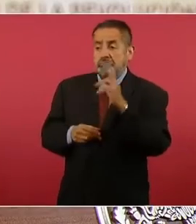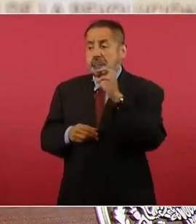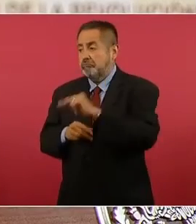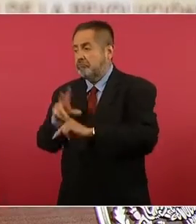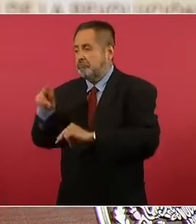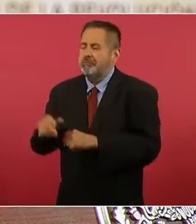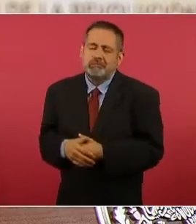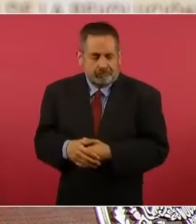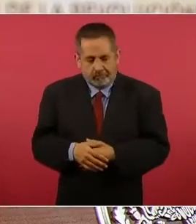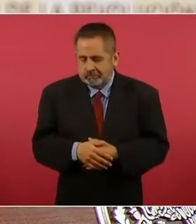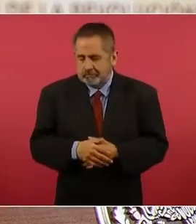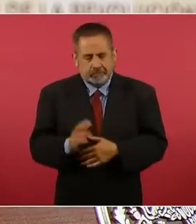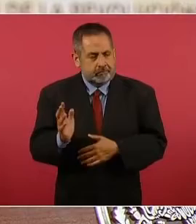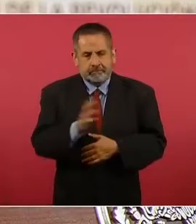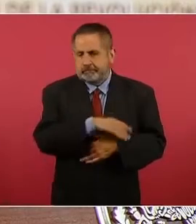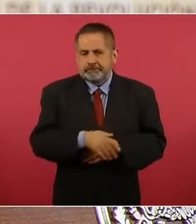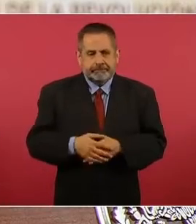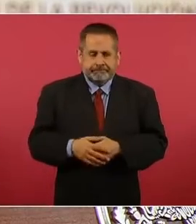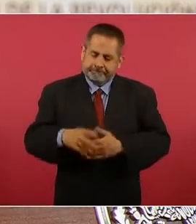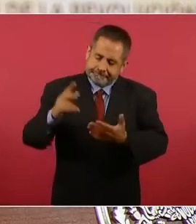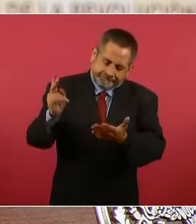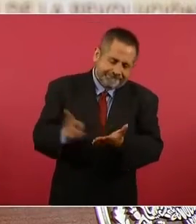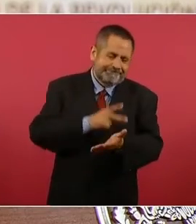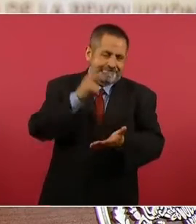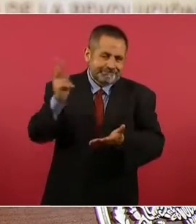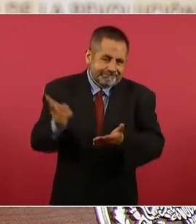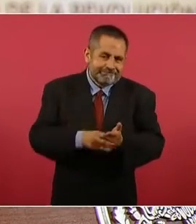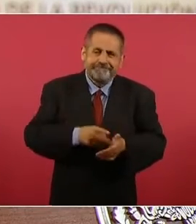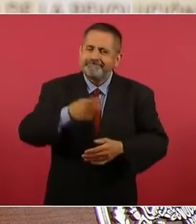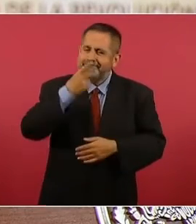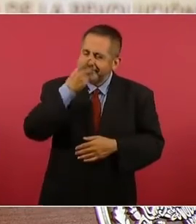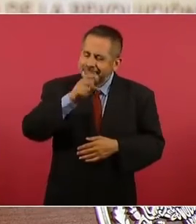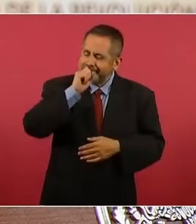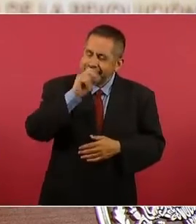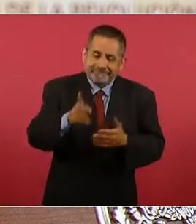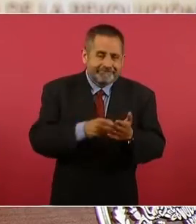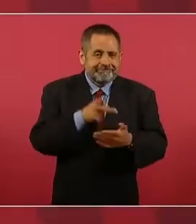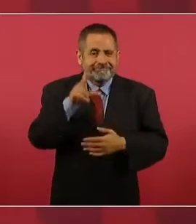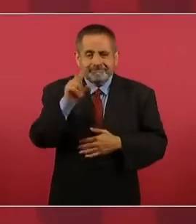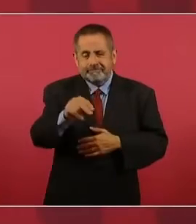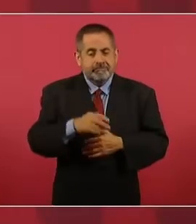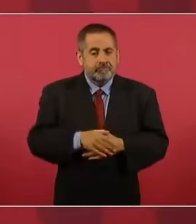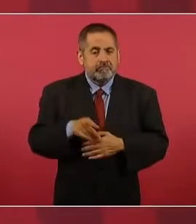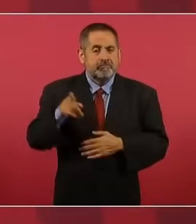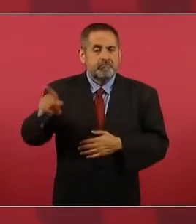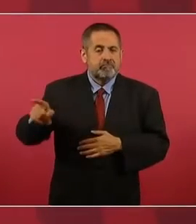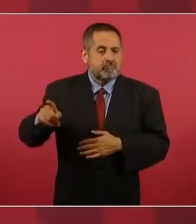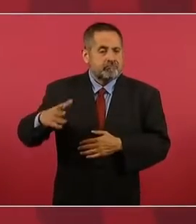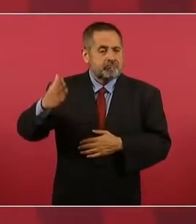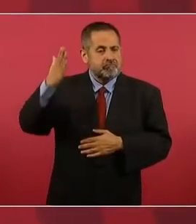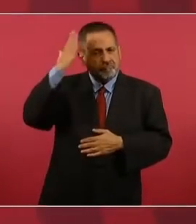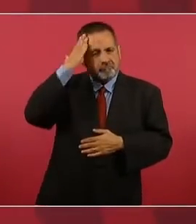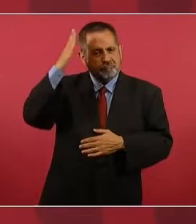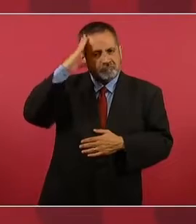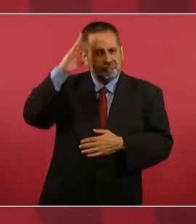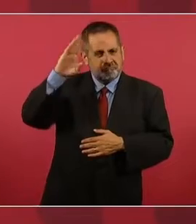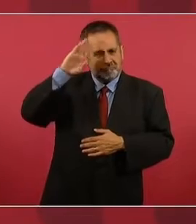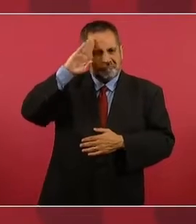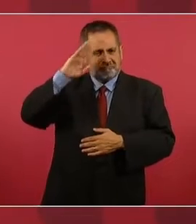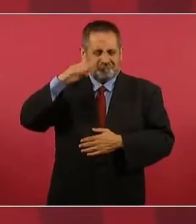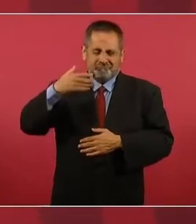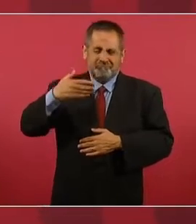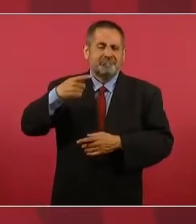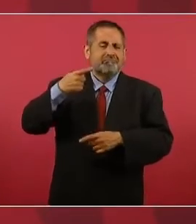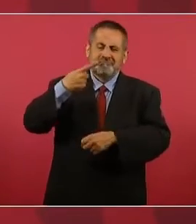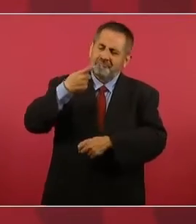Cuántas veces he dicho, y además sostengo, que el comandante supremo de las Fuerzas Armadas es el